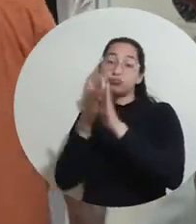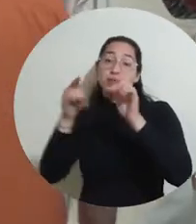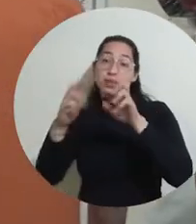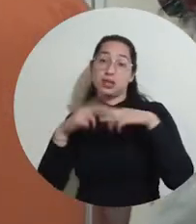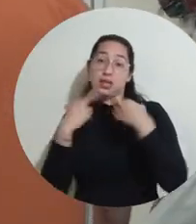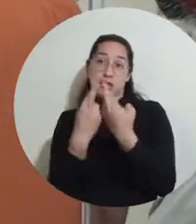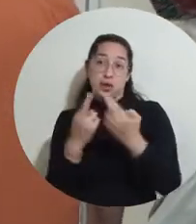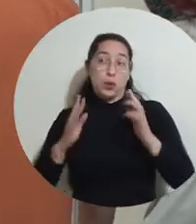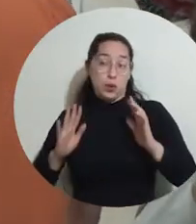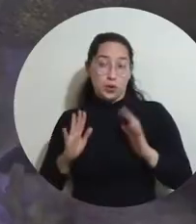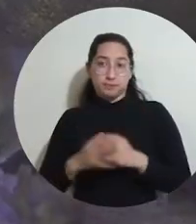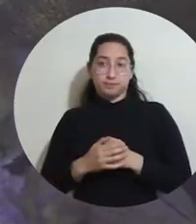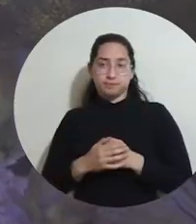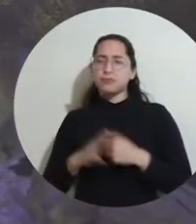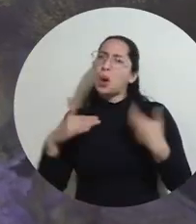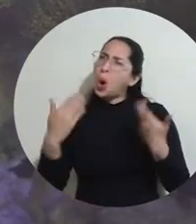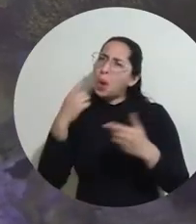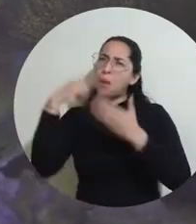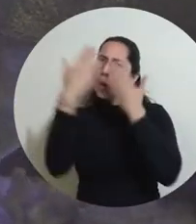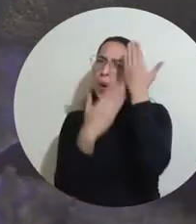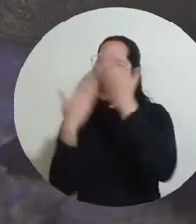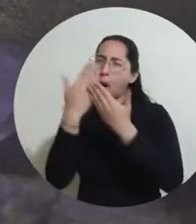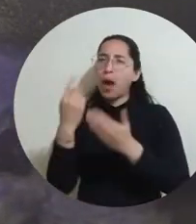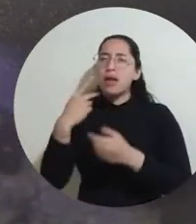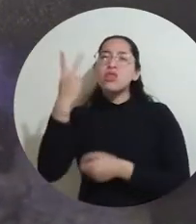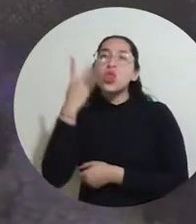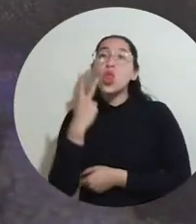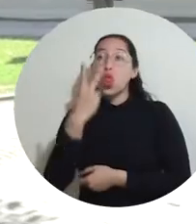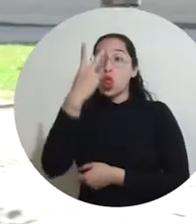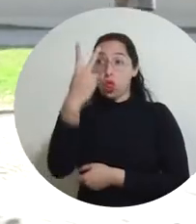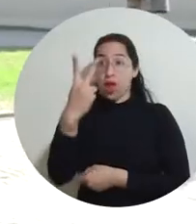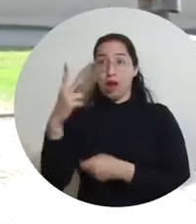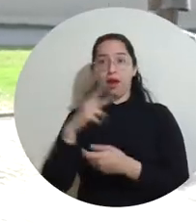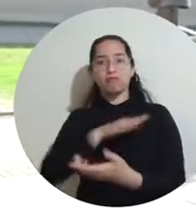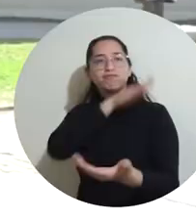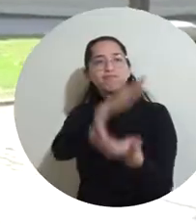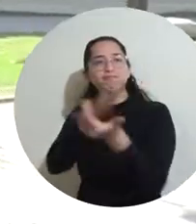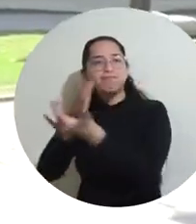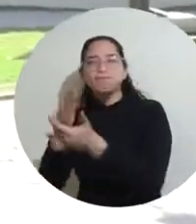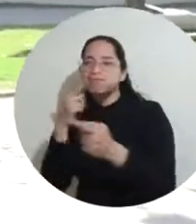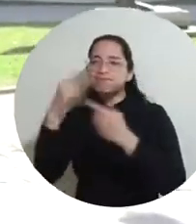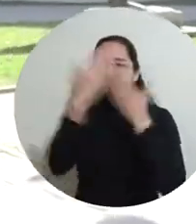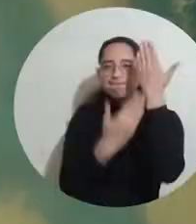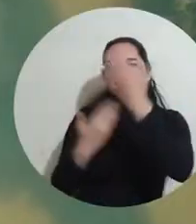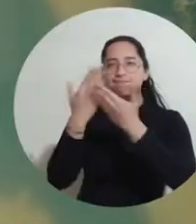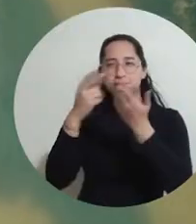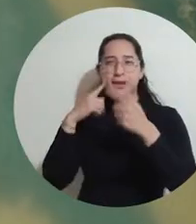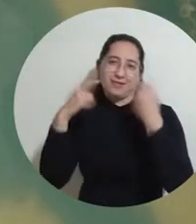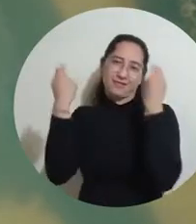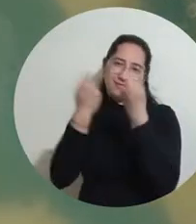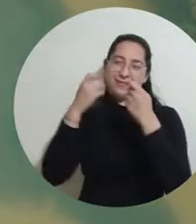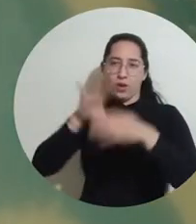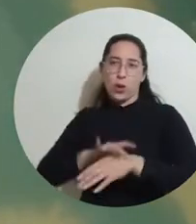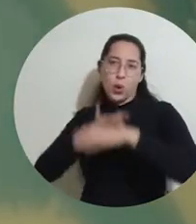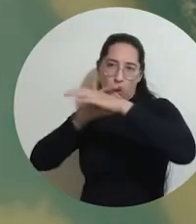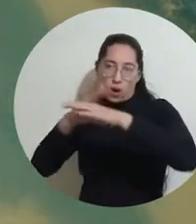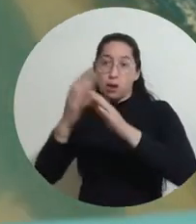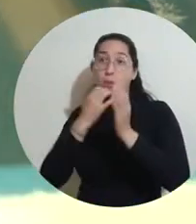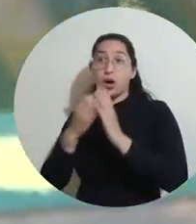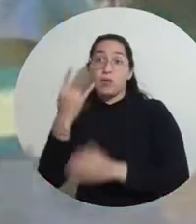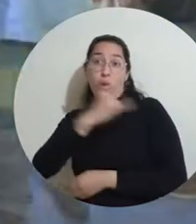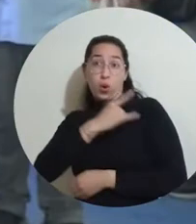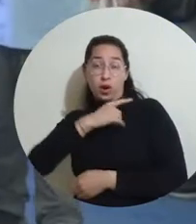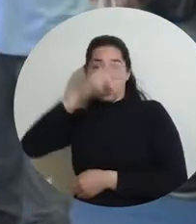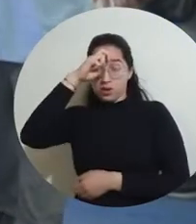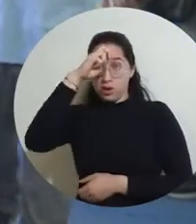de toda esta reunión. Durante dos días la Comisión estuvo visitando las instituciones aliadas que ofertan en red el doctorado, como la Universidad